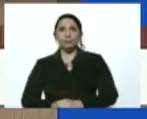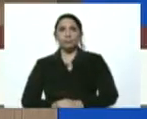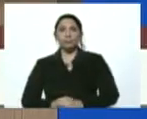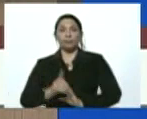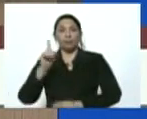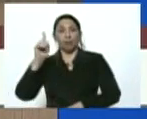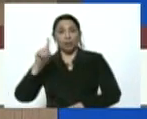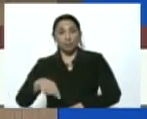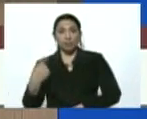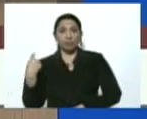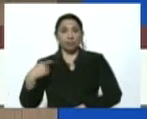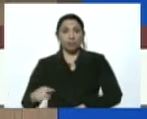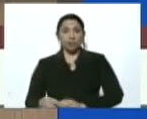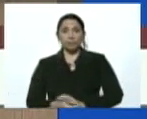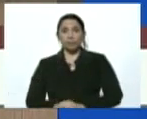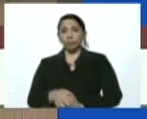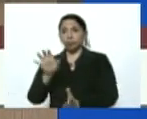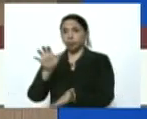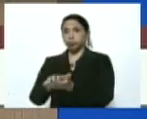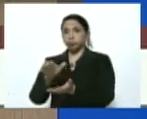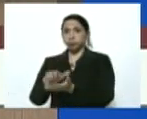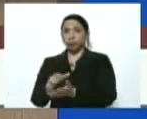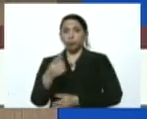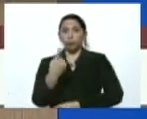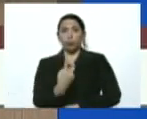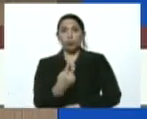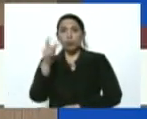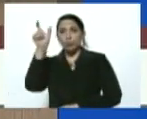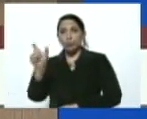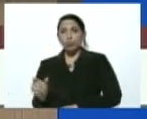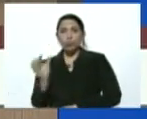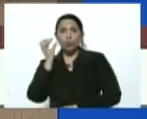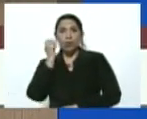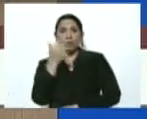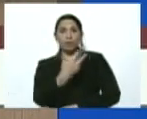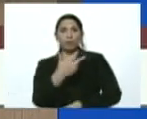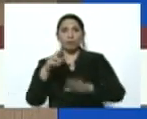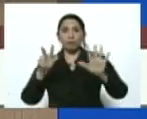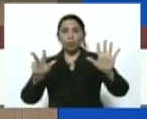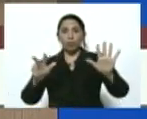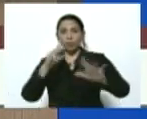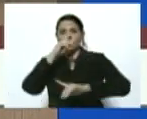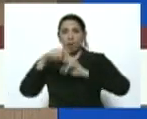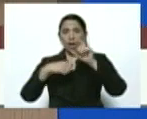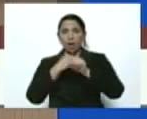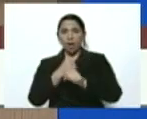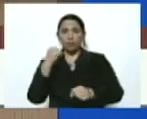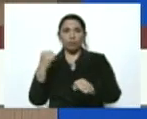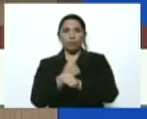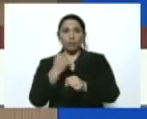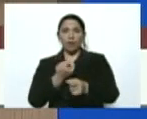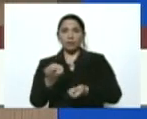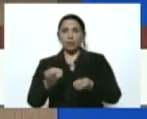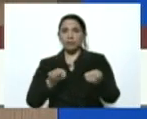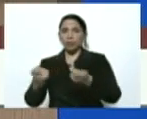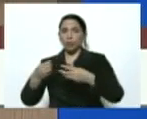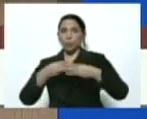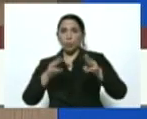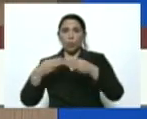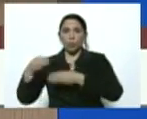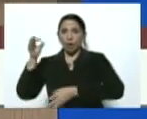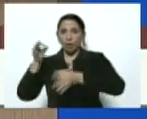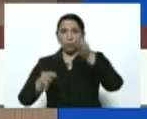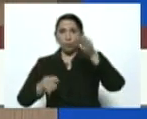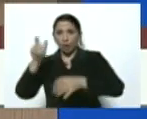También tenemos en Nueva Esparta una mujer de 38 años, trabaja en una servidora pública, abogada,